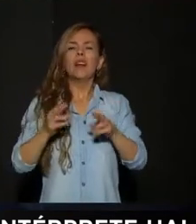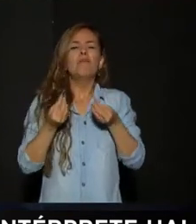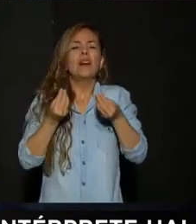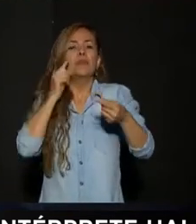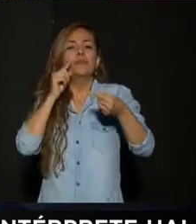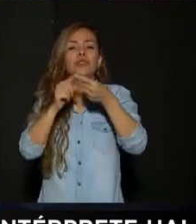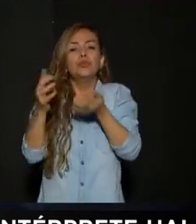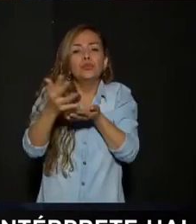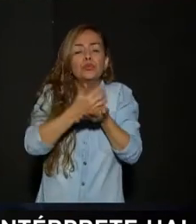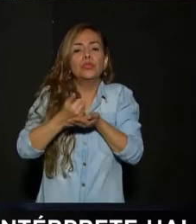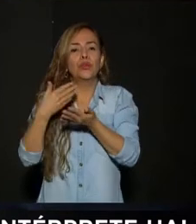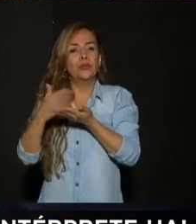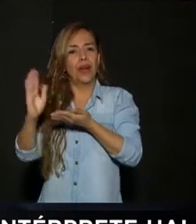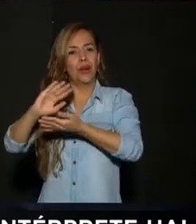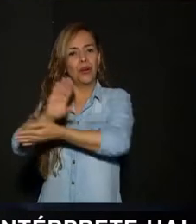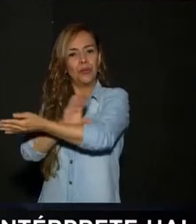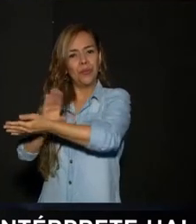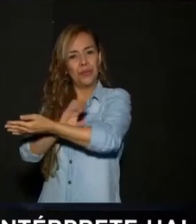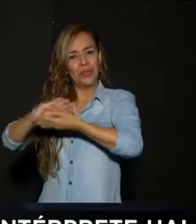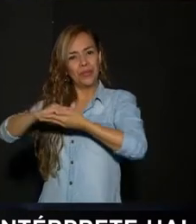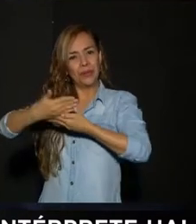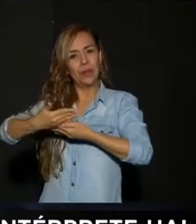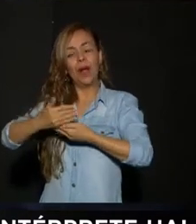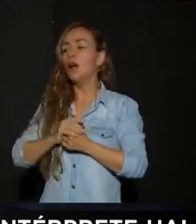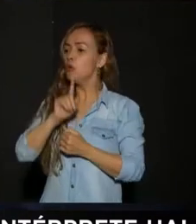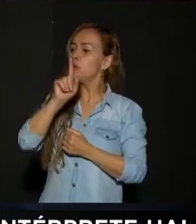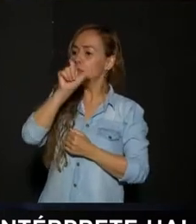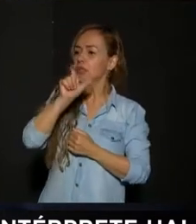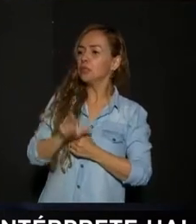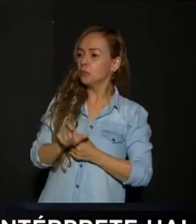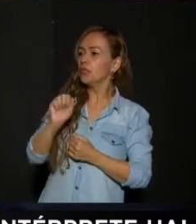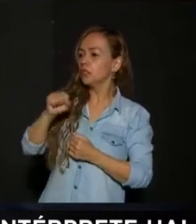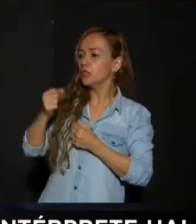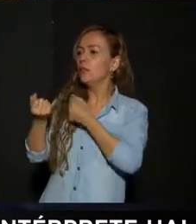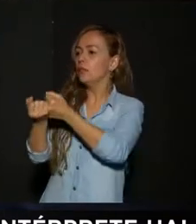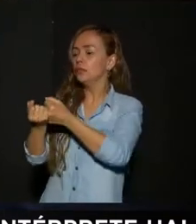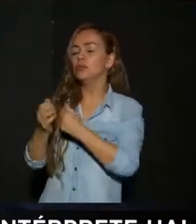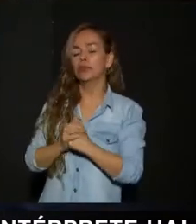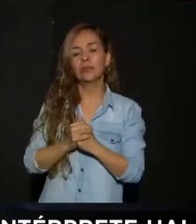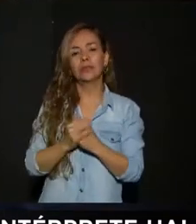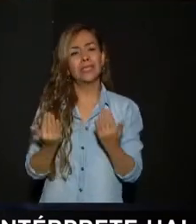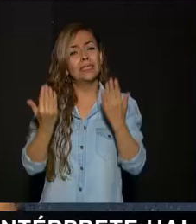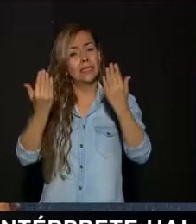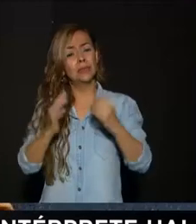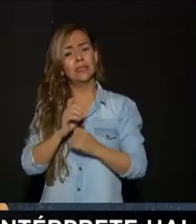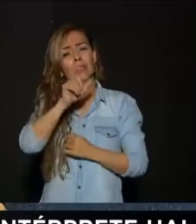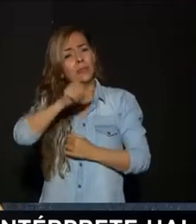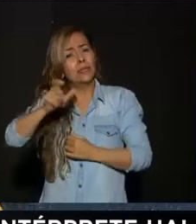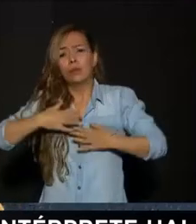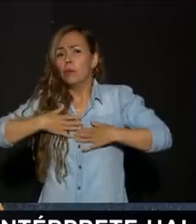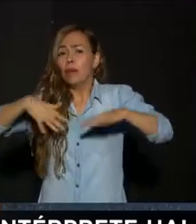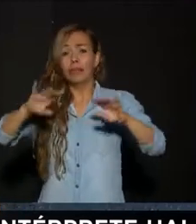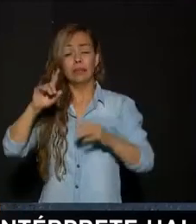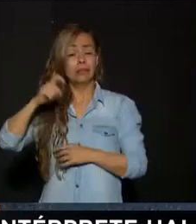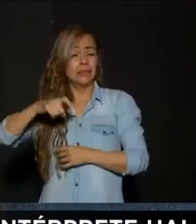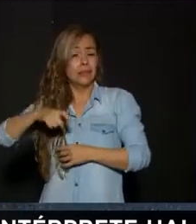Y todo Pero fue también Como una persona Identificó una historia Y dijo Quiero apoyar esto Y precisamente Es porque Es una necesidad Que cualquier persona Puede tener